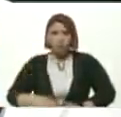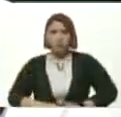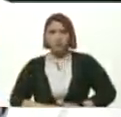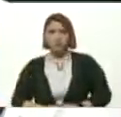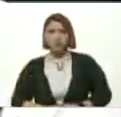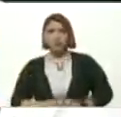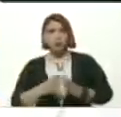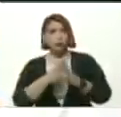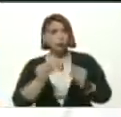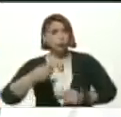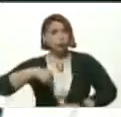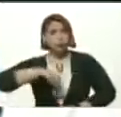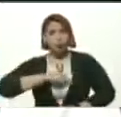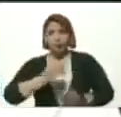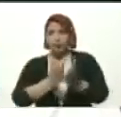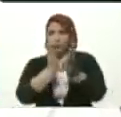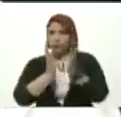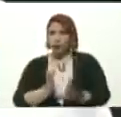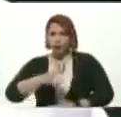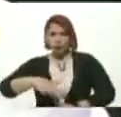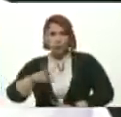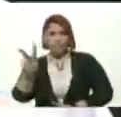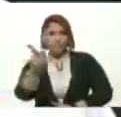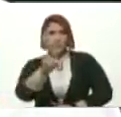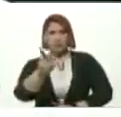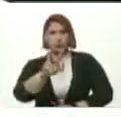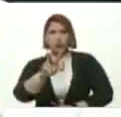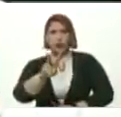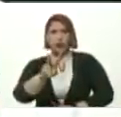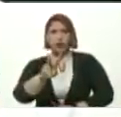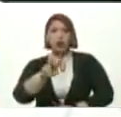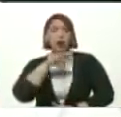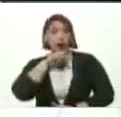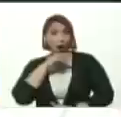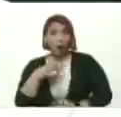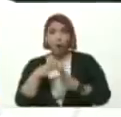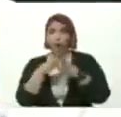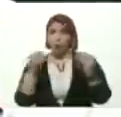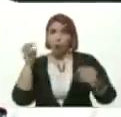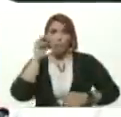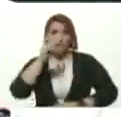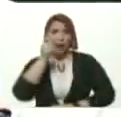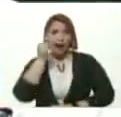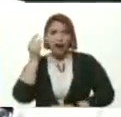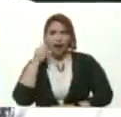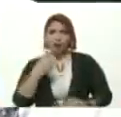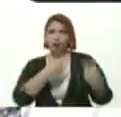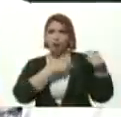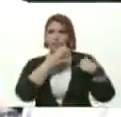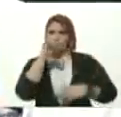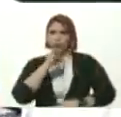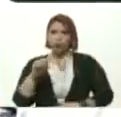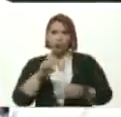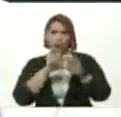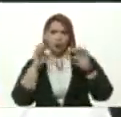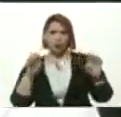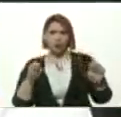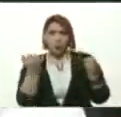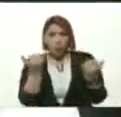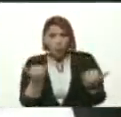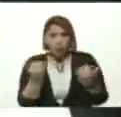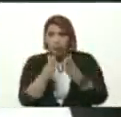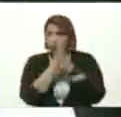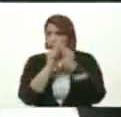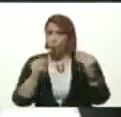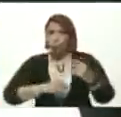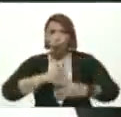todos nuestros planteles A nivel nacional Hablo por todas las colegas Que están acá Por todas Las jefas de zona En este momento Todos